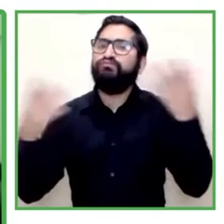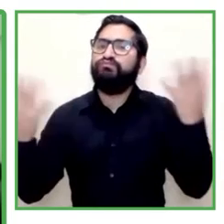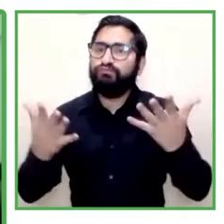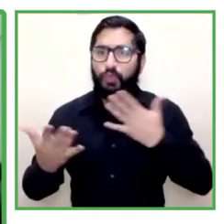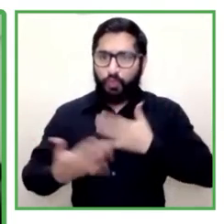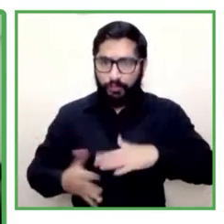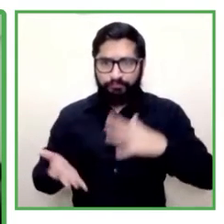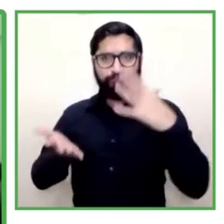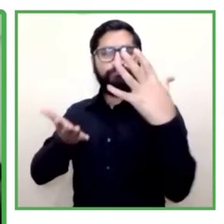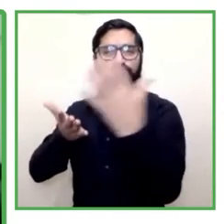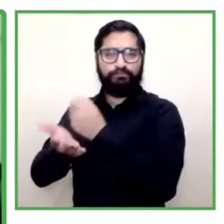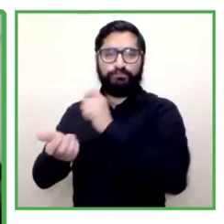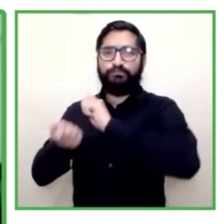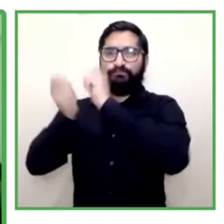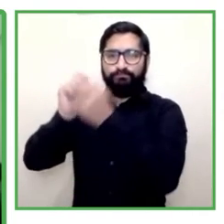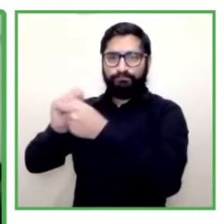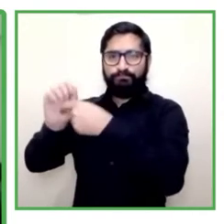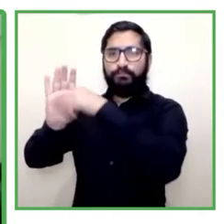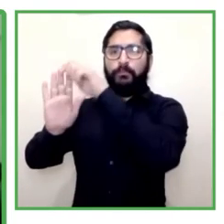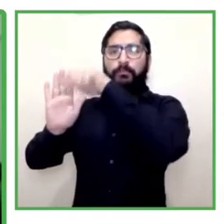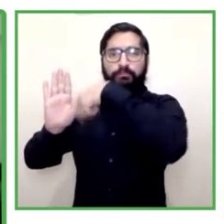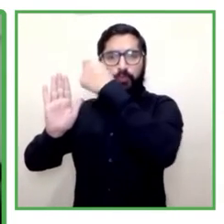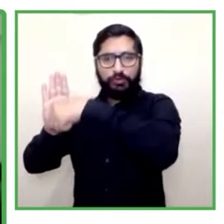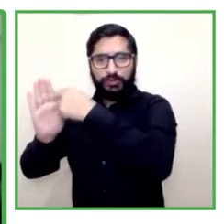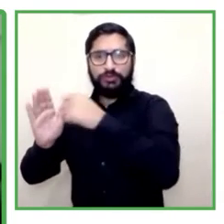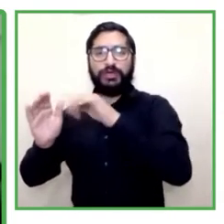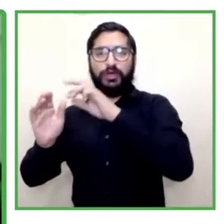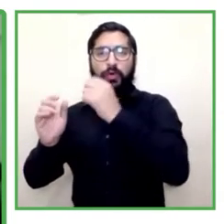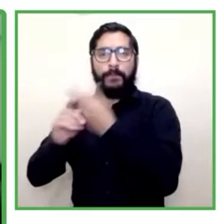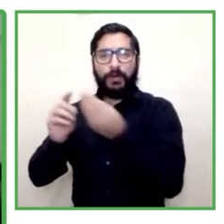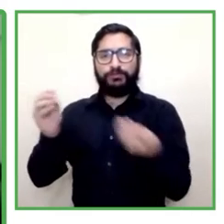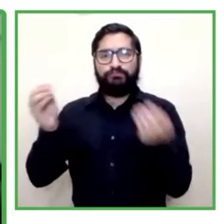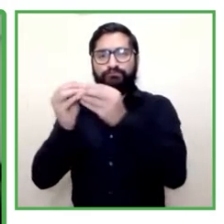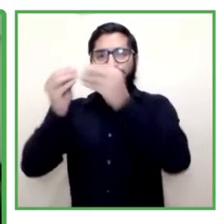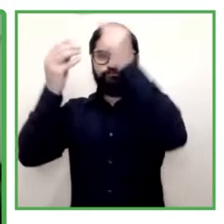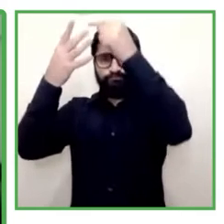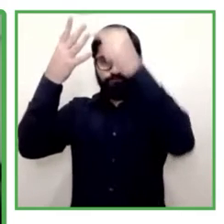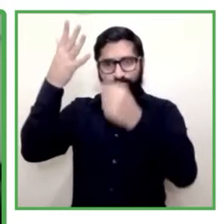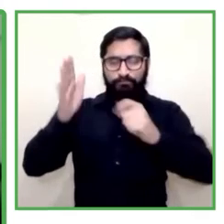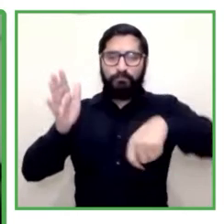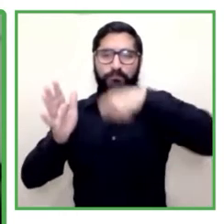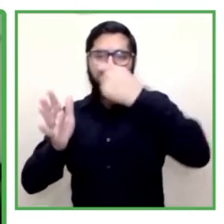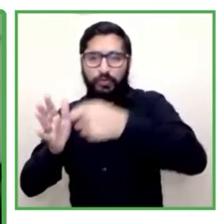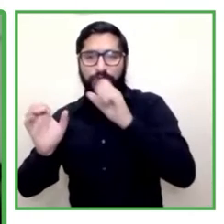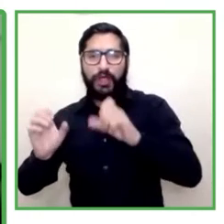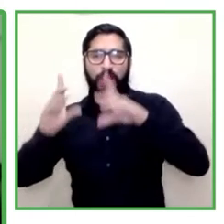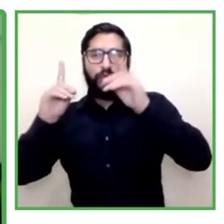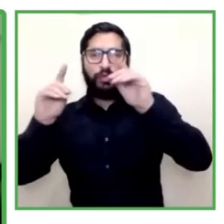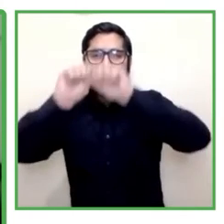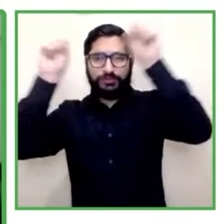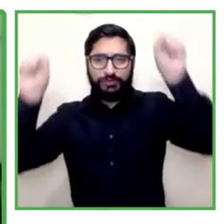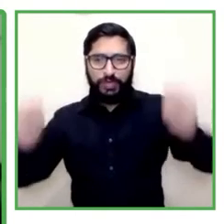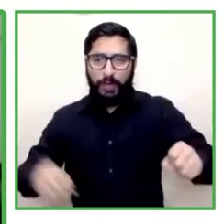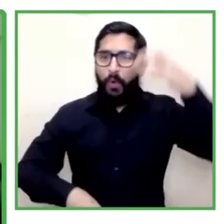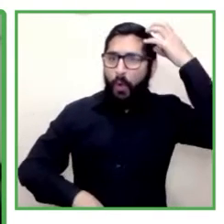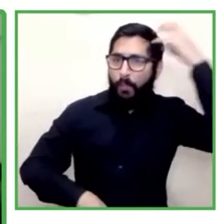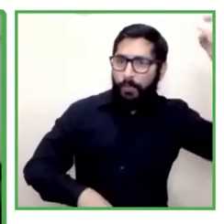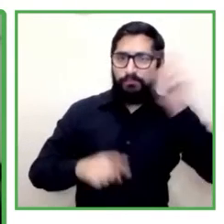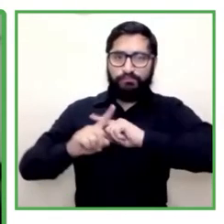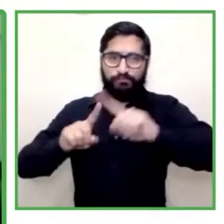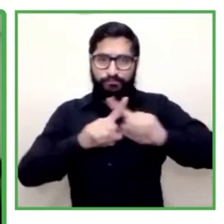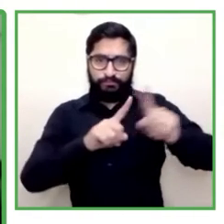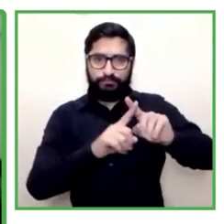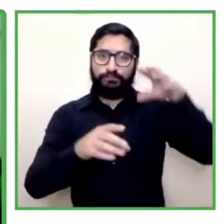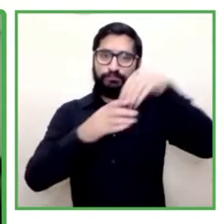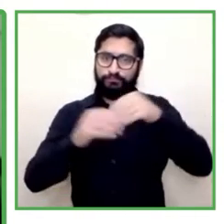nos ha permitido diseñar un sistema de gobernanza basado en aquello que es especialidad de la casa de la OIT, que es el diálogo social,